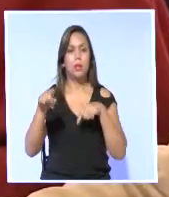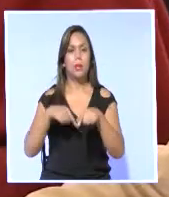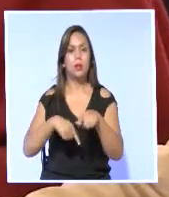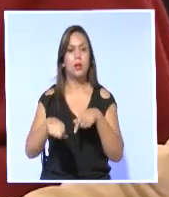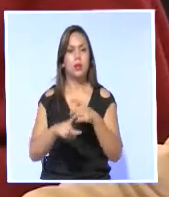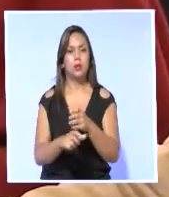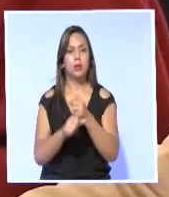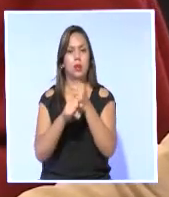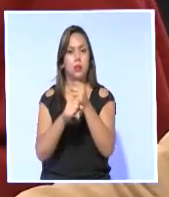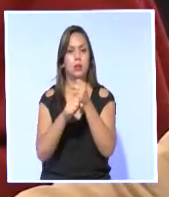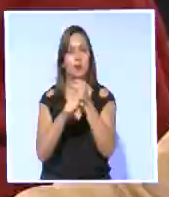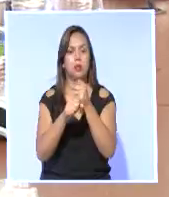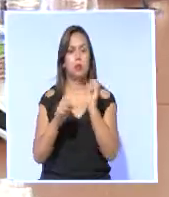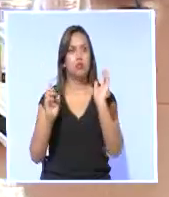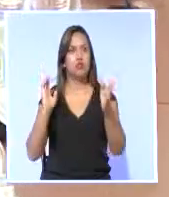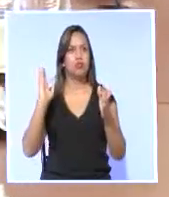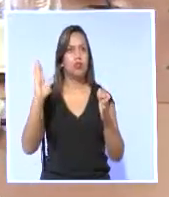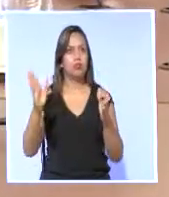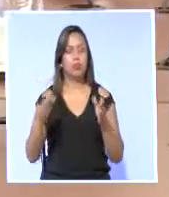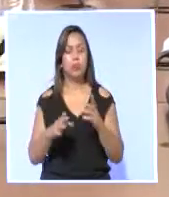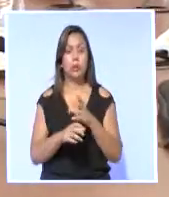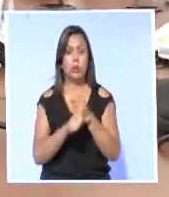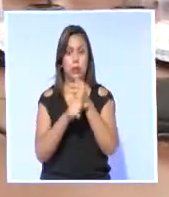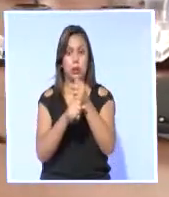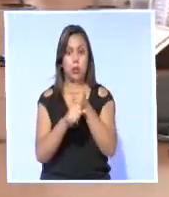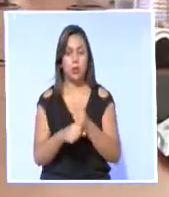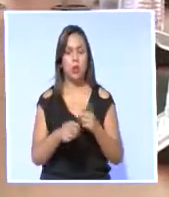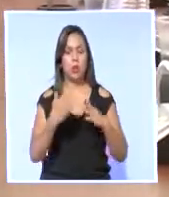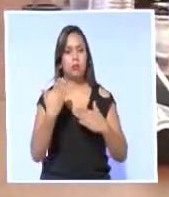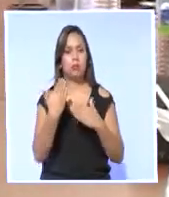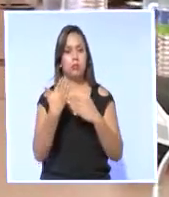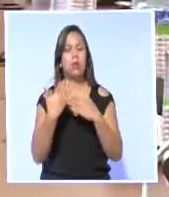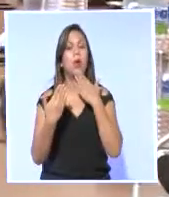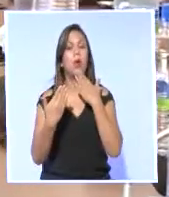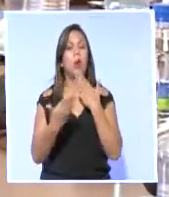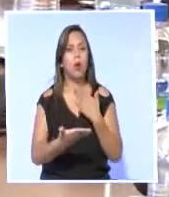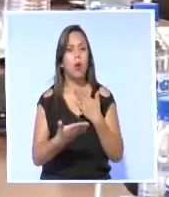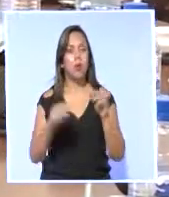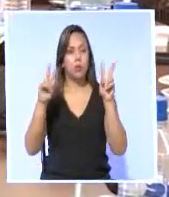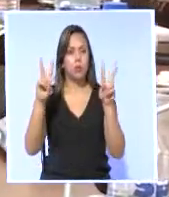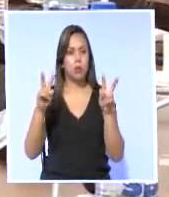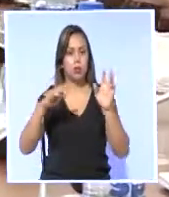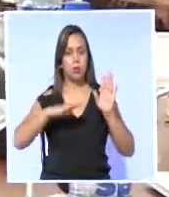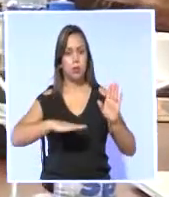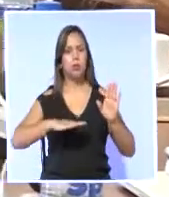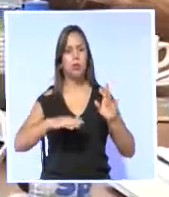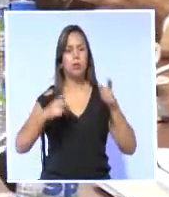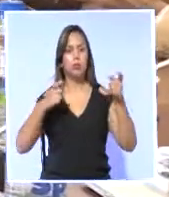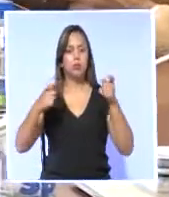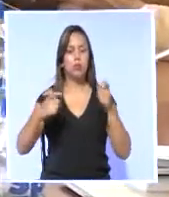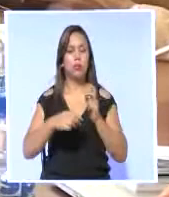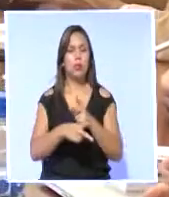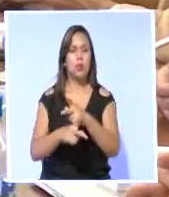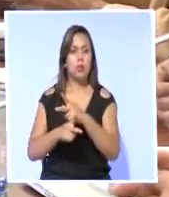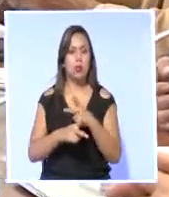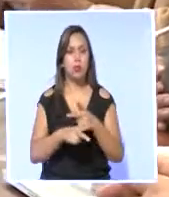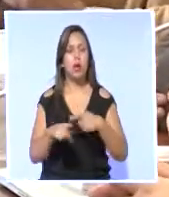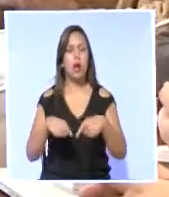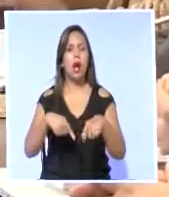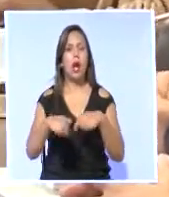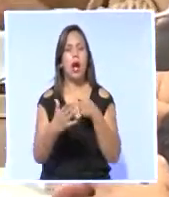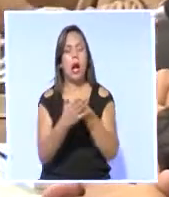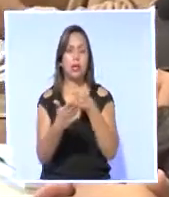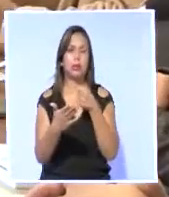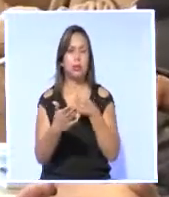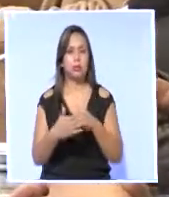Terrestre, Tránsito y Seguridad Vial, la cual se sustentó a través de una resolución para prevenir, controlar y sancionar los accidentes de